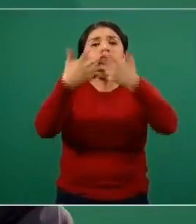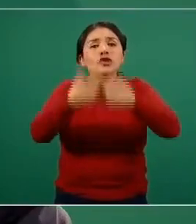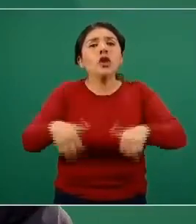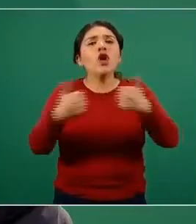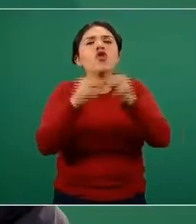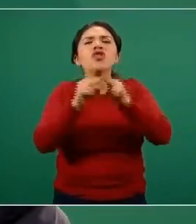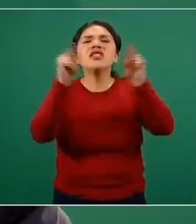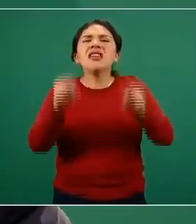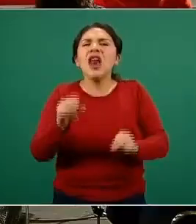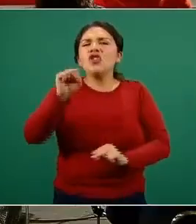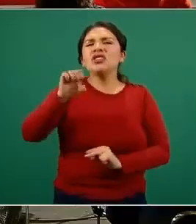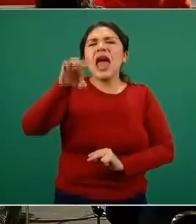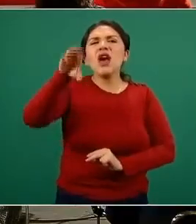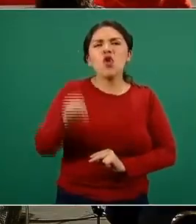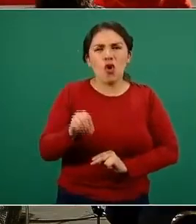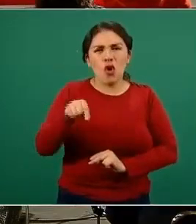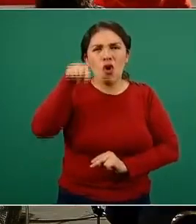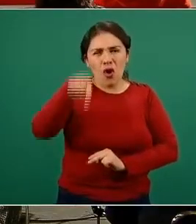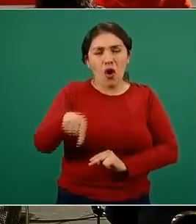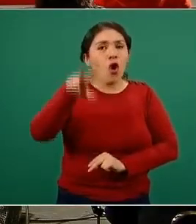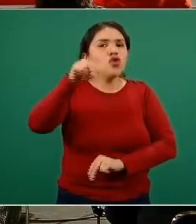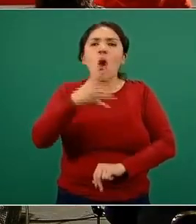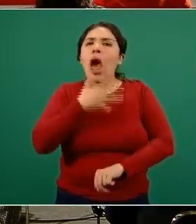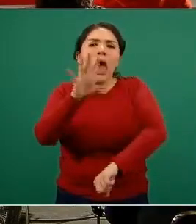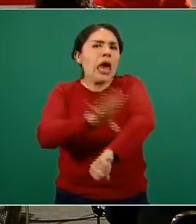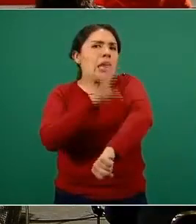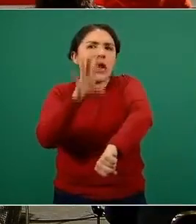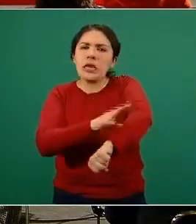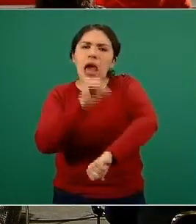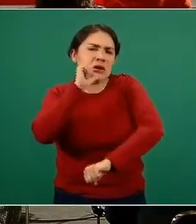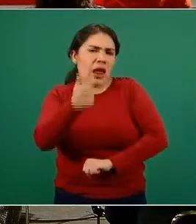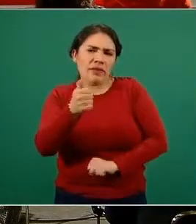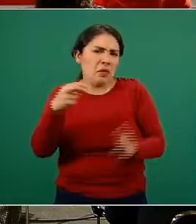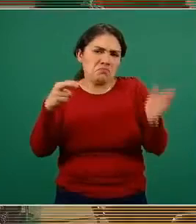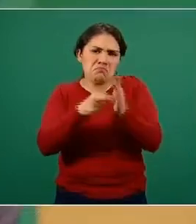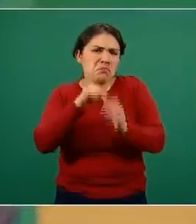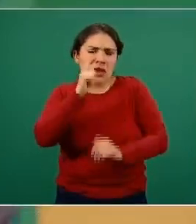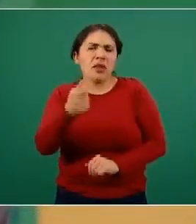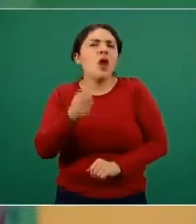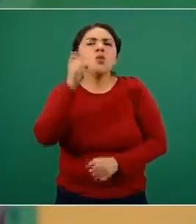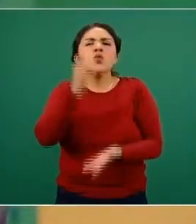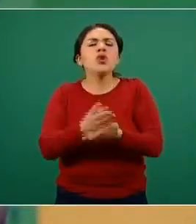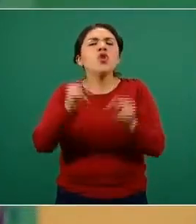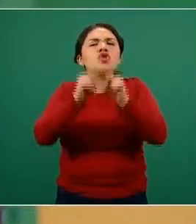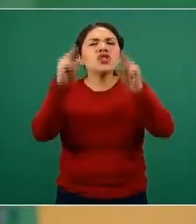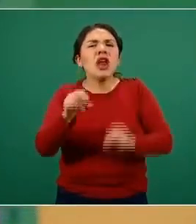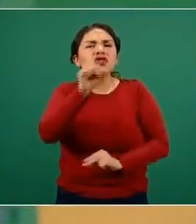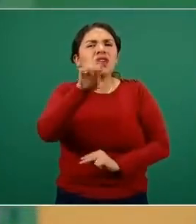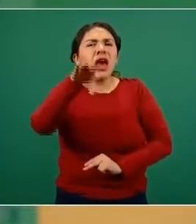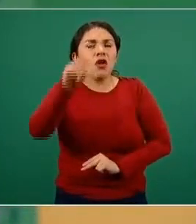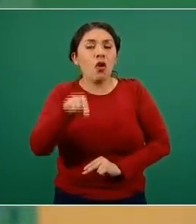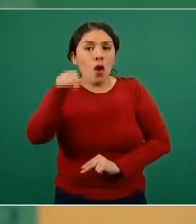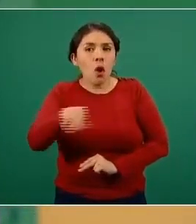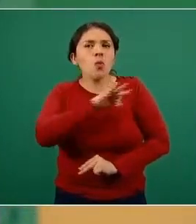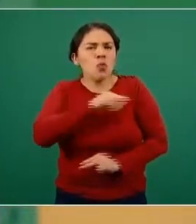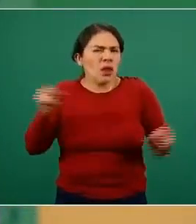a base de hielo seco, no funcionan con energía, sino con hielo seco. Mantienen el producto